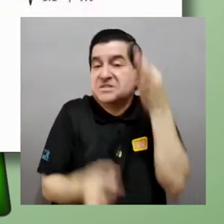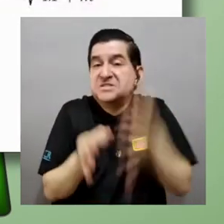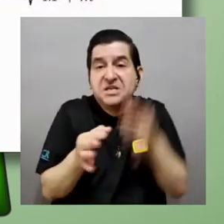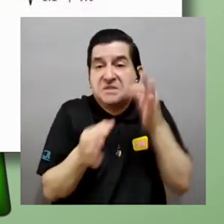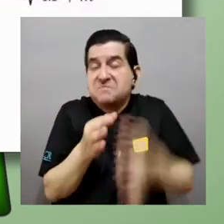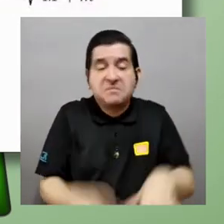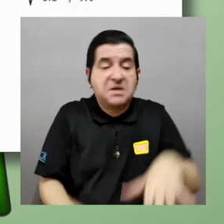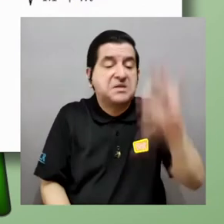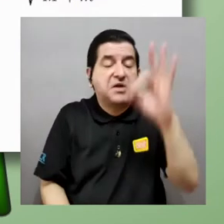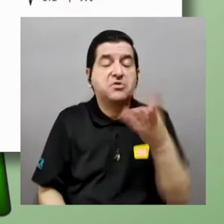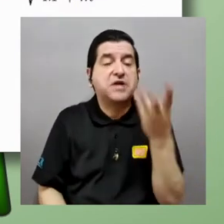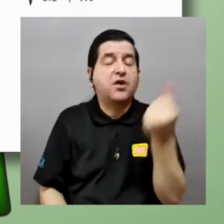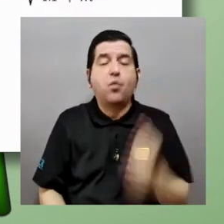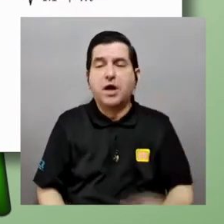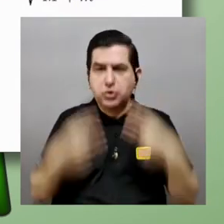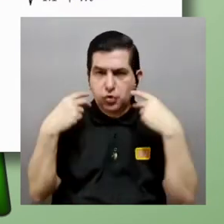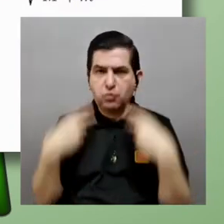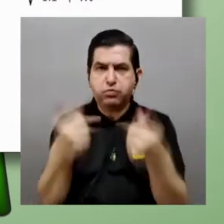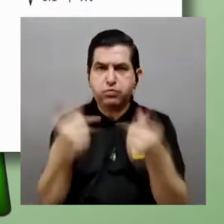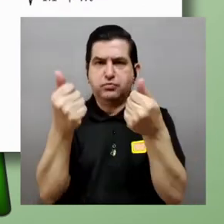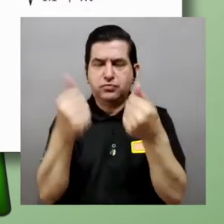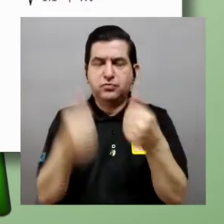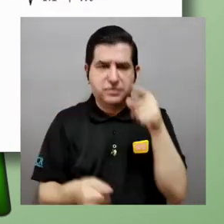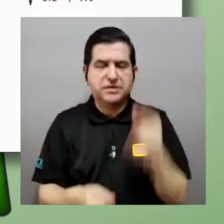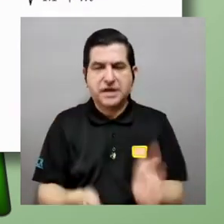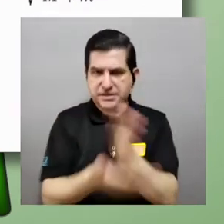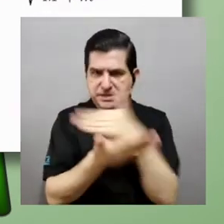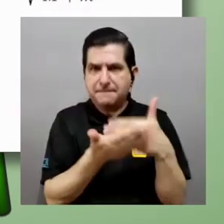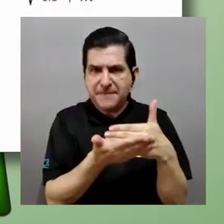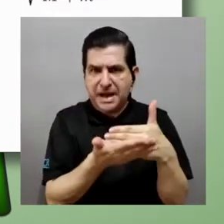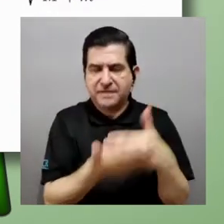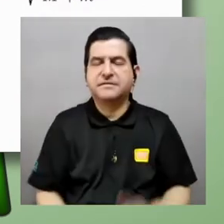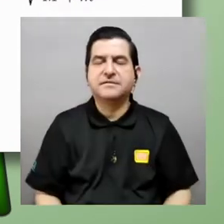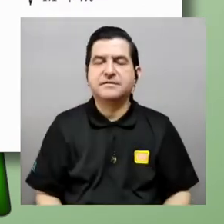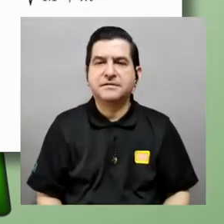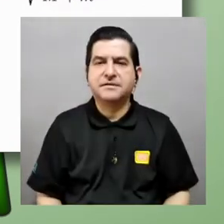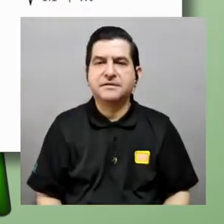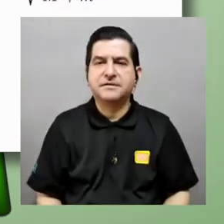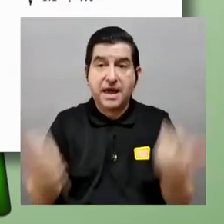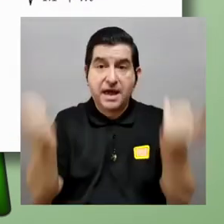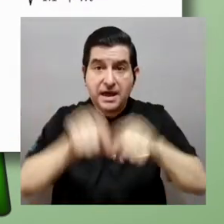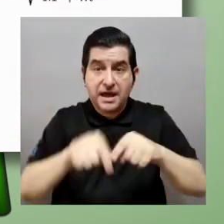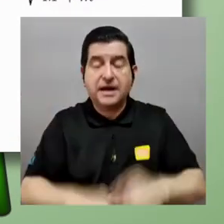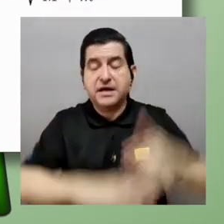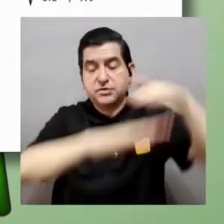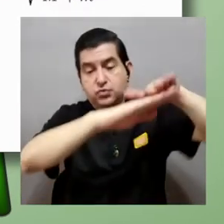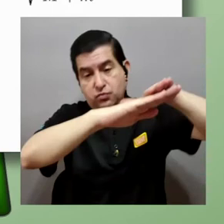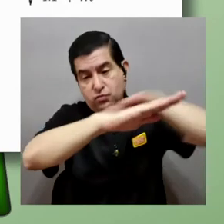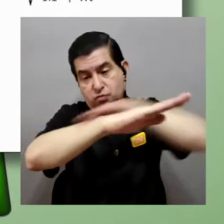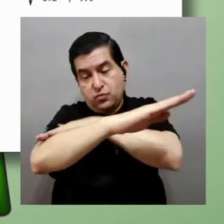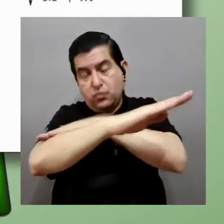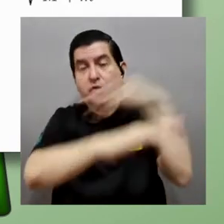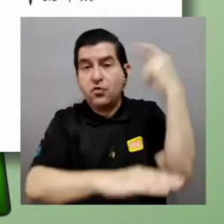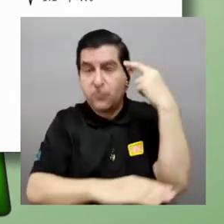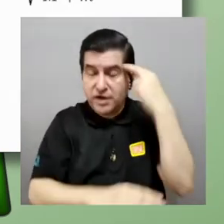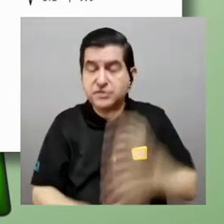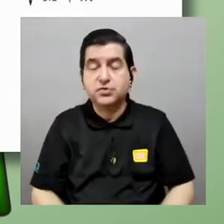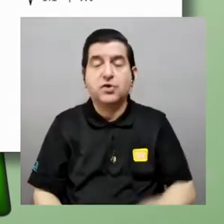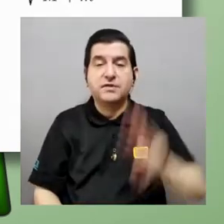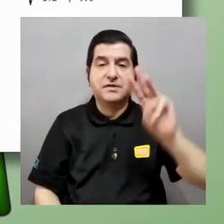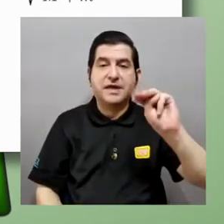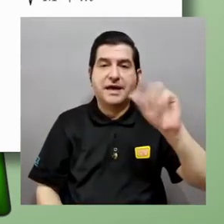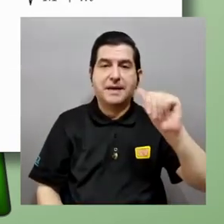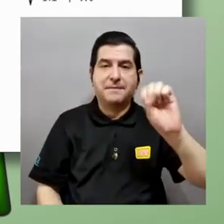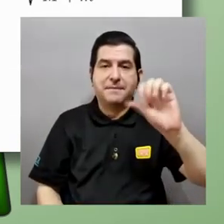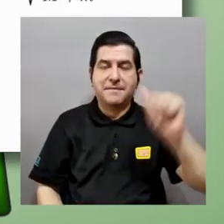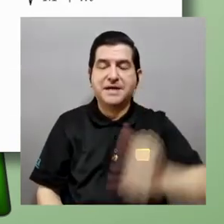simplemente usted encuentra cuánto es la aceleración del bloque ¿verdad? debido perdón del plano inclinado debido a que